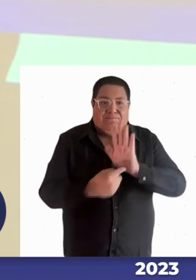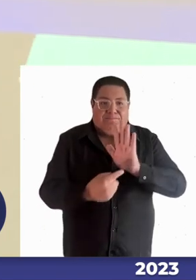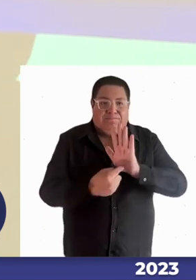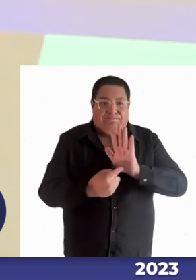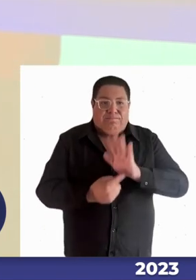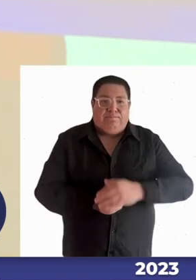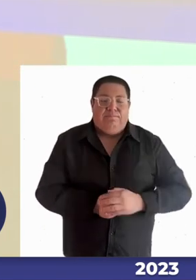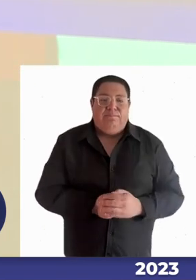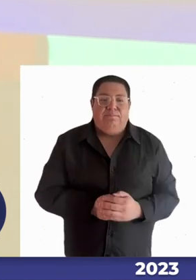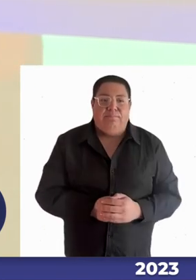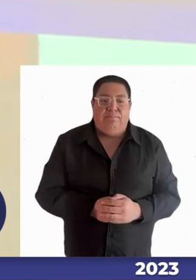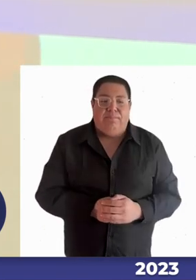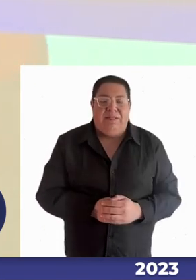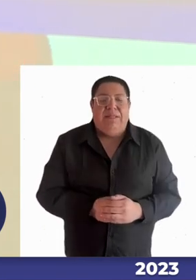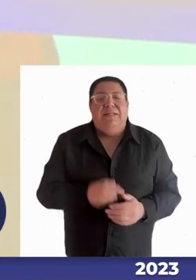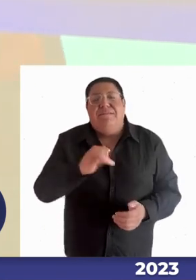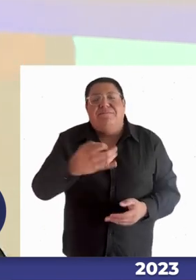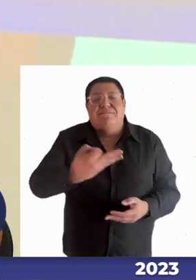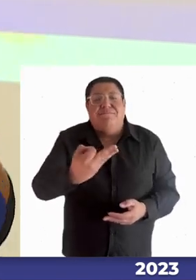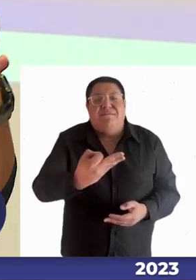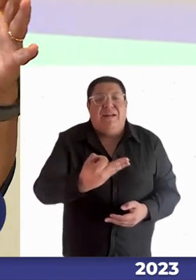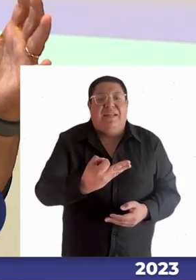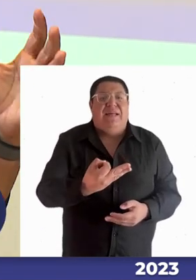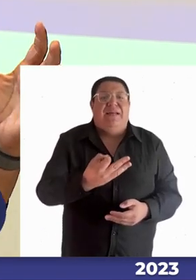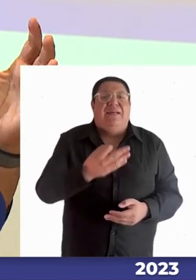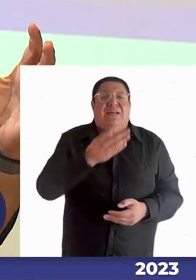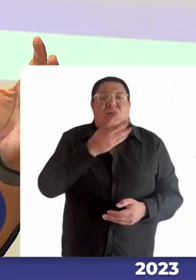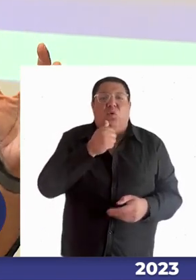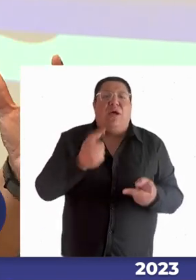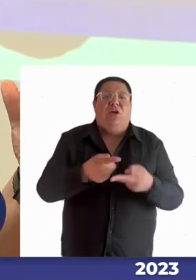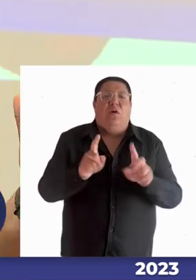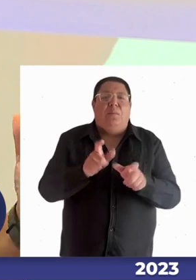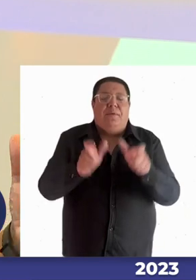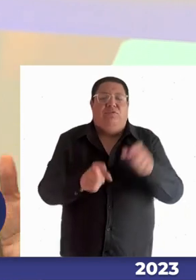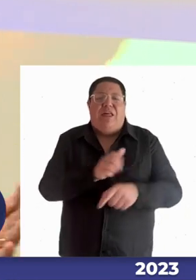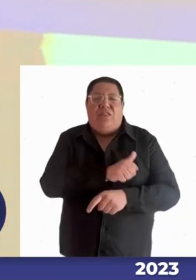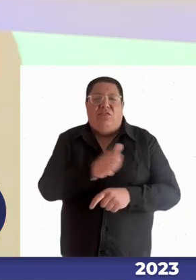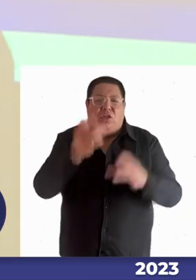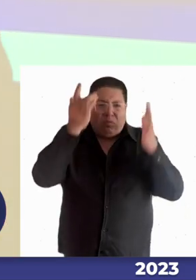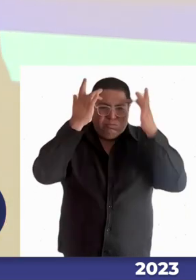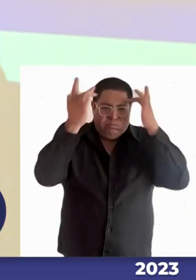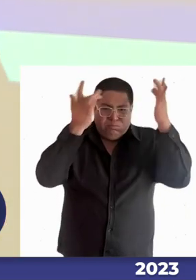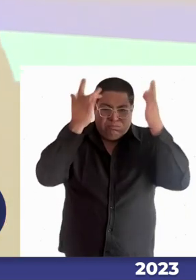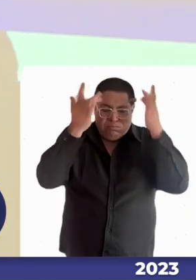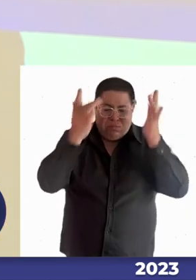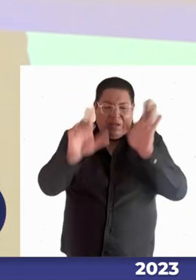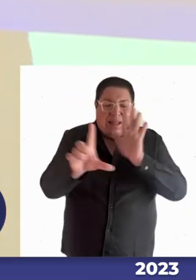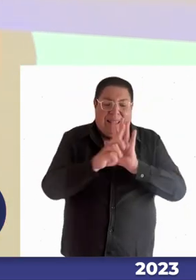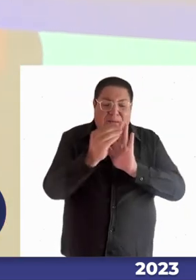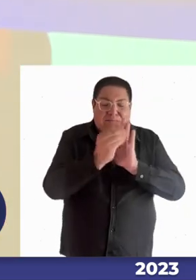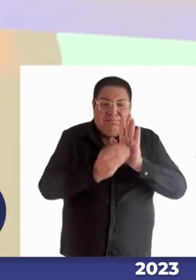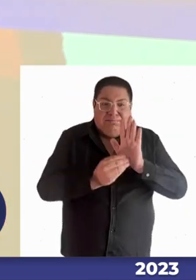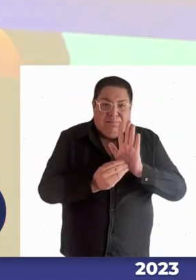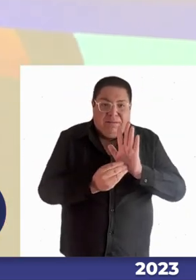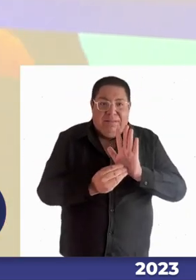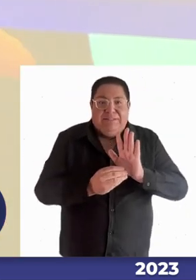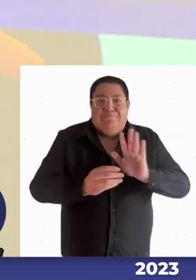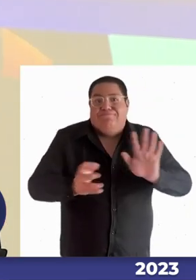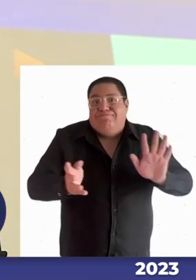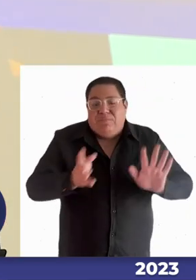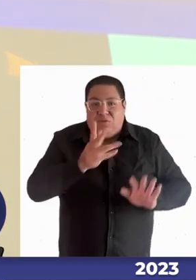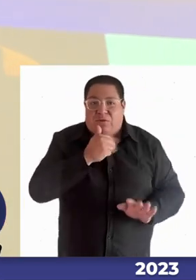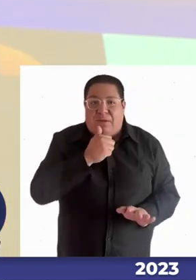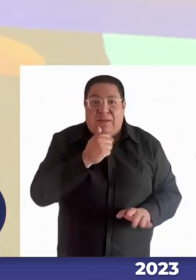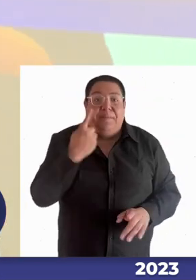es cierto que aquí no tenemos como este consejo de sabios para hacer las leyes pero quiero decir que para la ley de trastorno